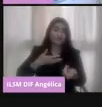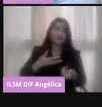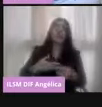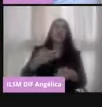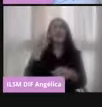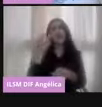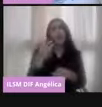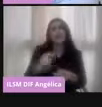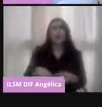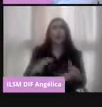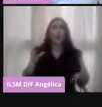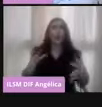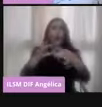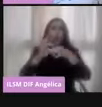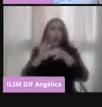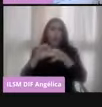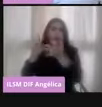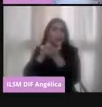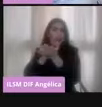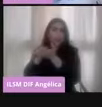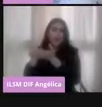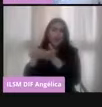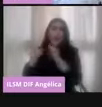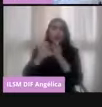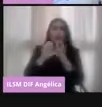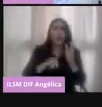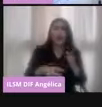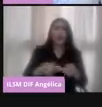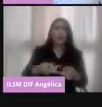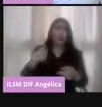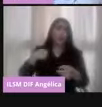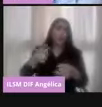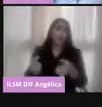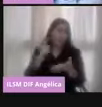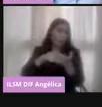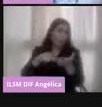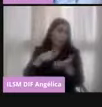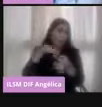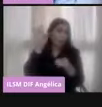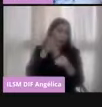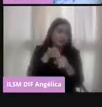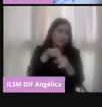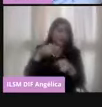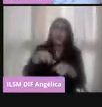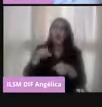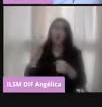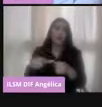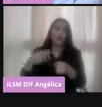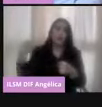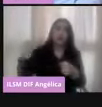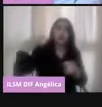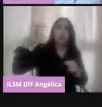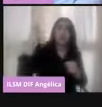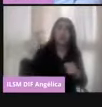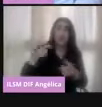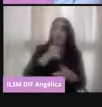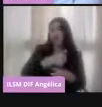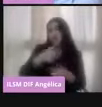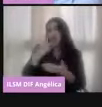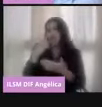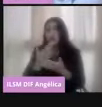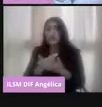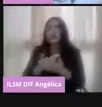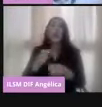la mano también con los derechos, por ejemplo, el de votar y ser votado. Es un derecho y a su vez también es una obligación. Desempeñar cargos de elección popular y